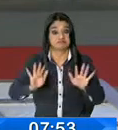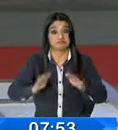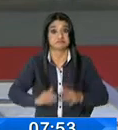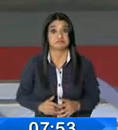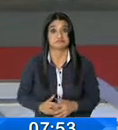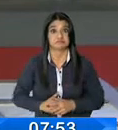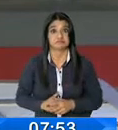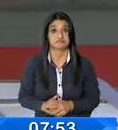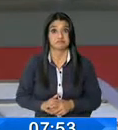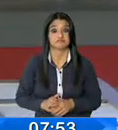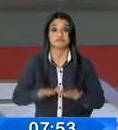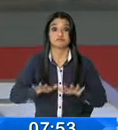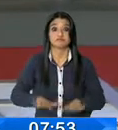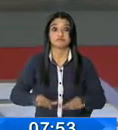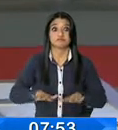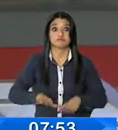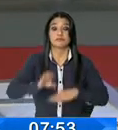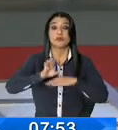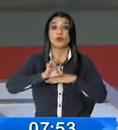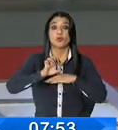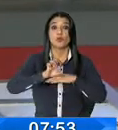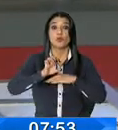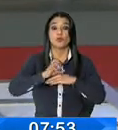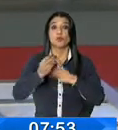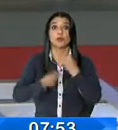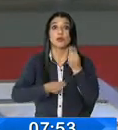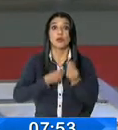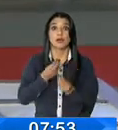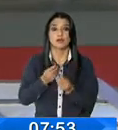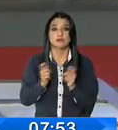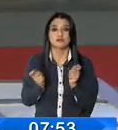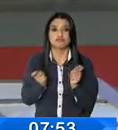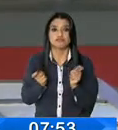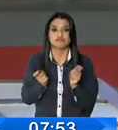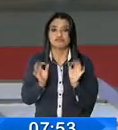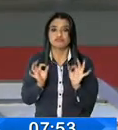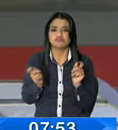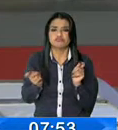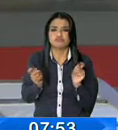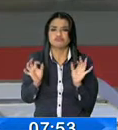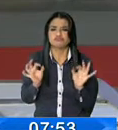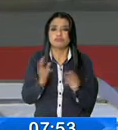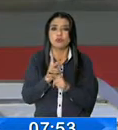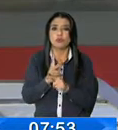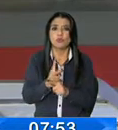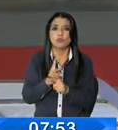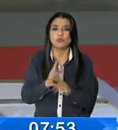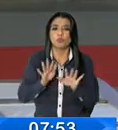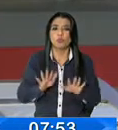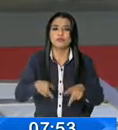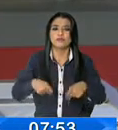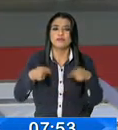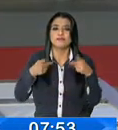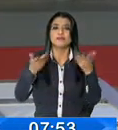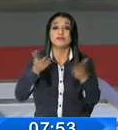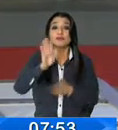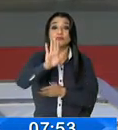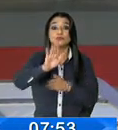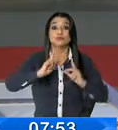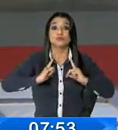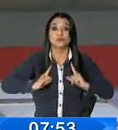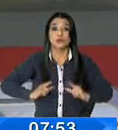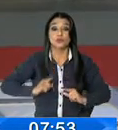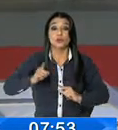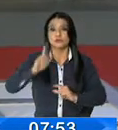Nosotros en cambio en el Ecuador vamos afinando cada vez más justamente cuidando y precautelando su salud, que eso es la